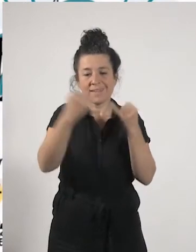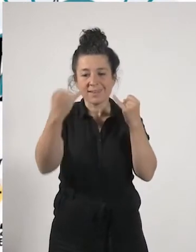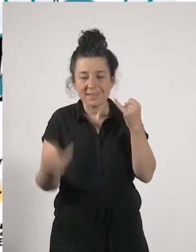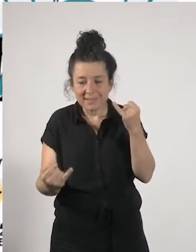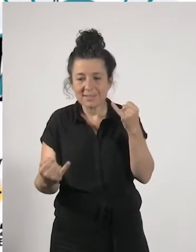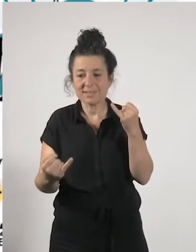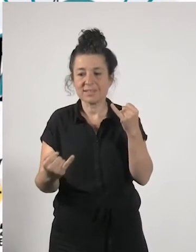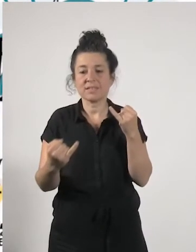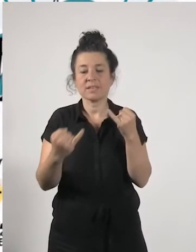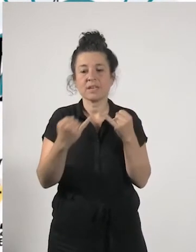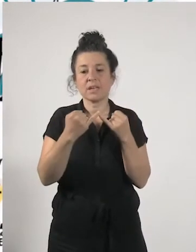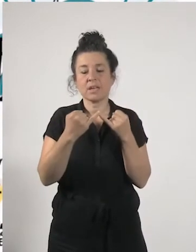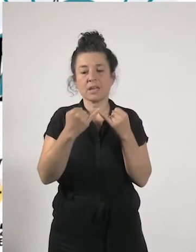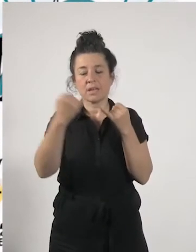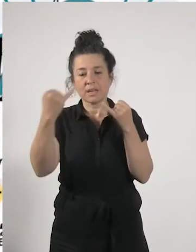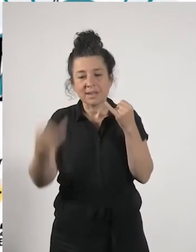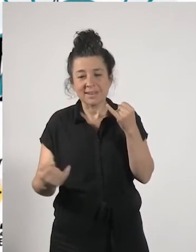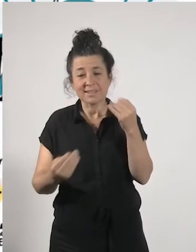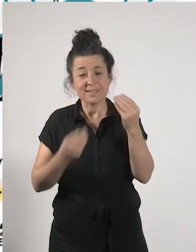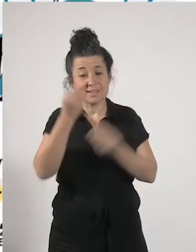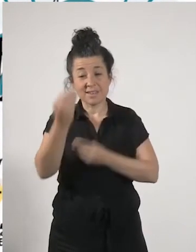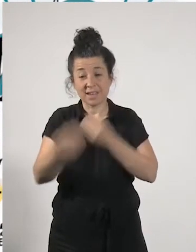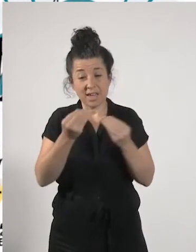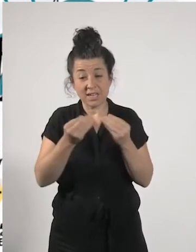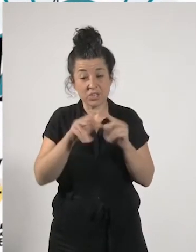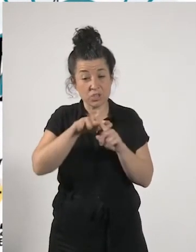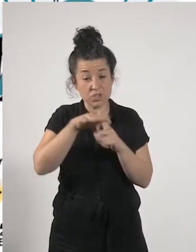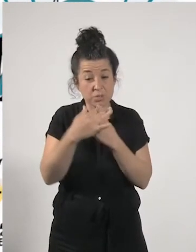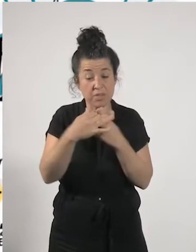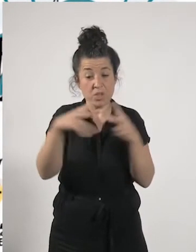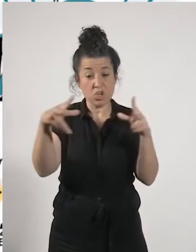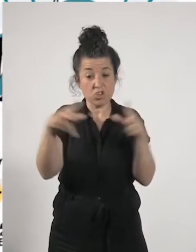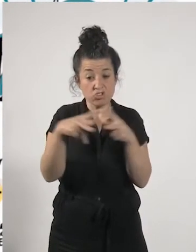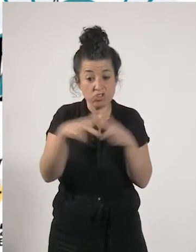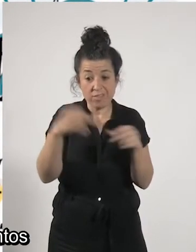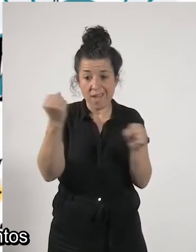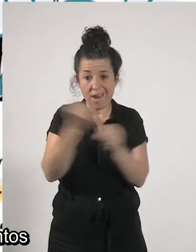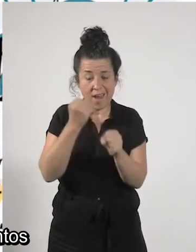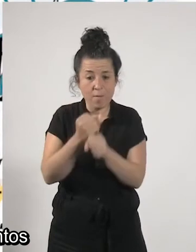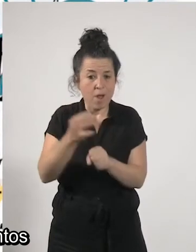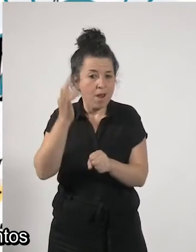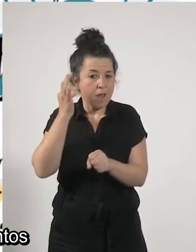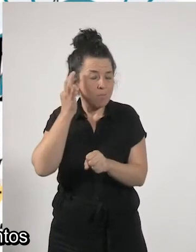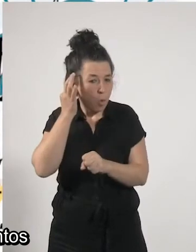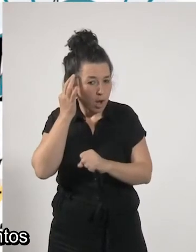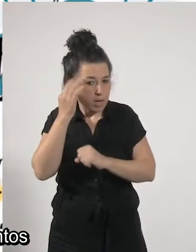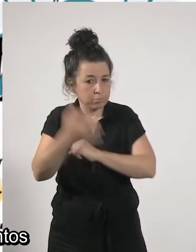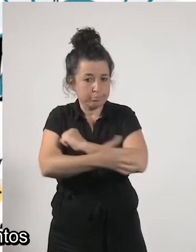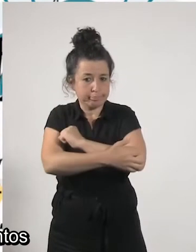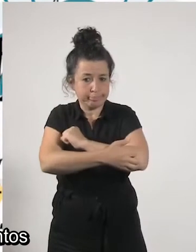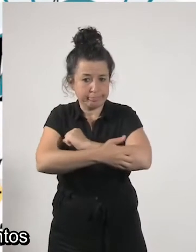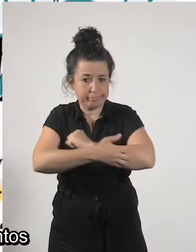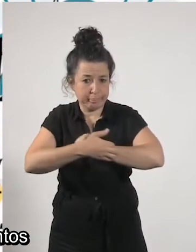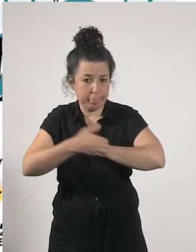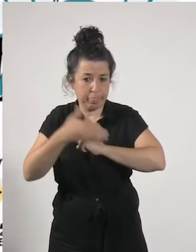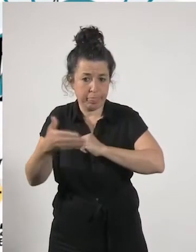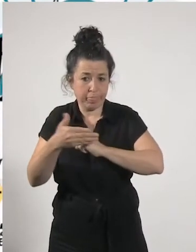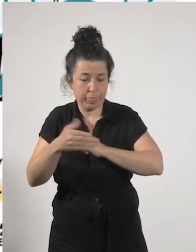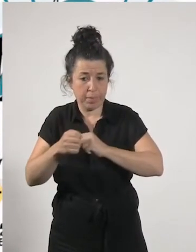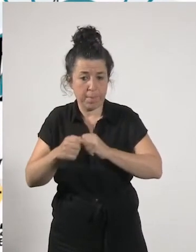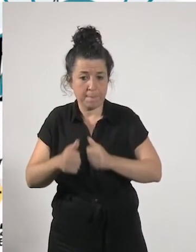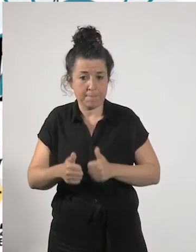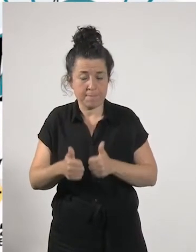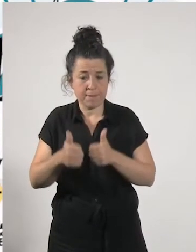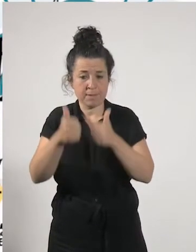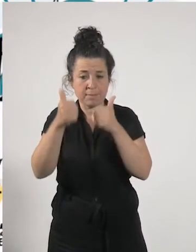ha hecho es precarizar la situación social y laboral de tantas mujeres y habéis dado un montón de elementos que bueno